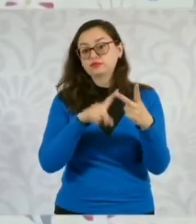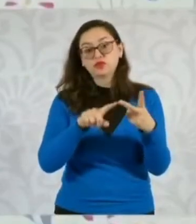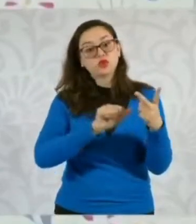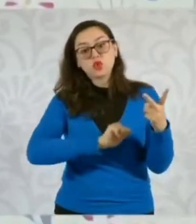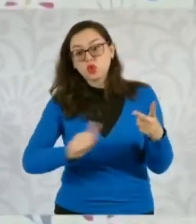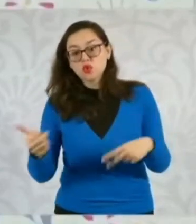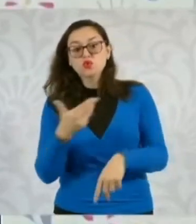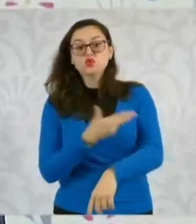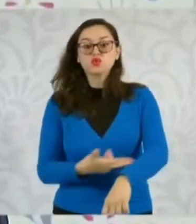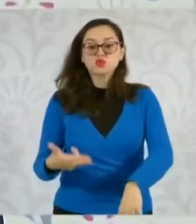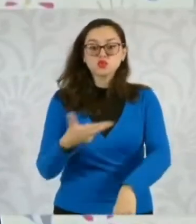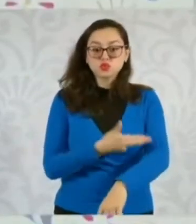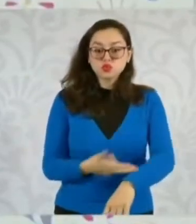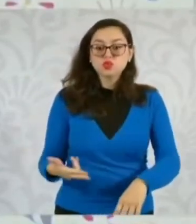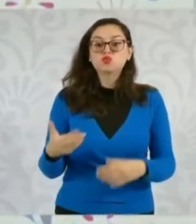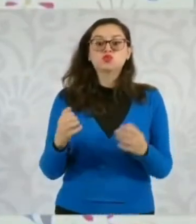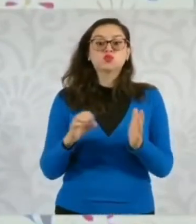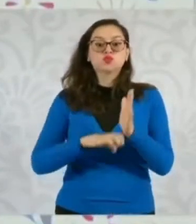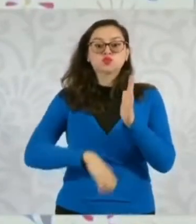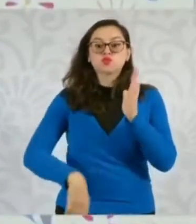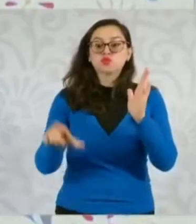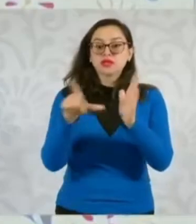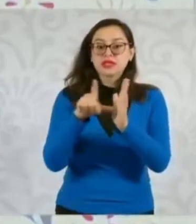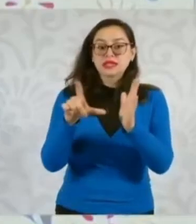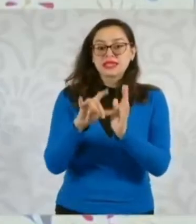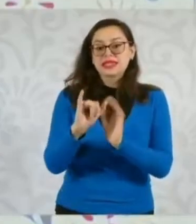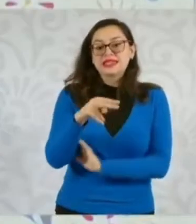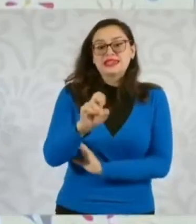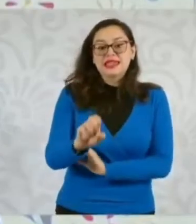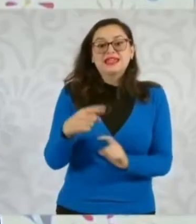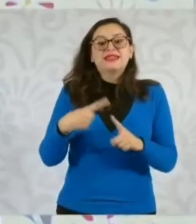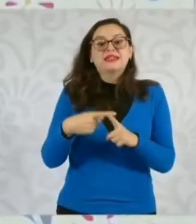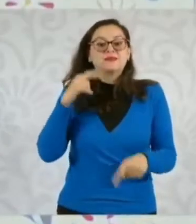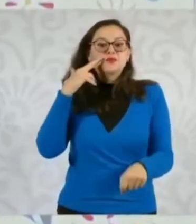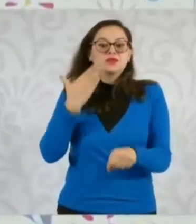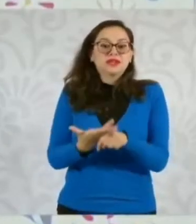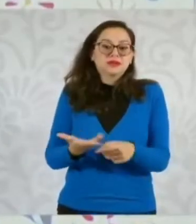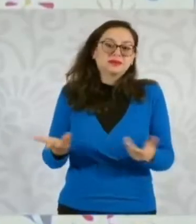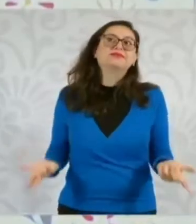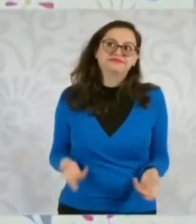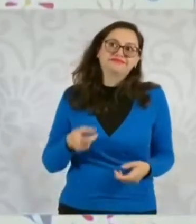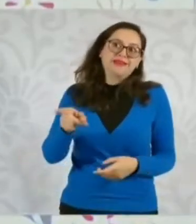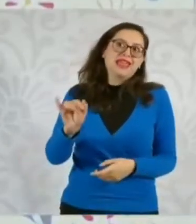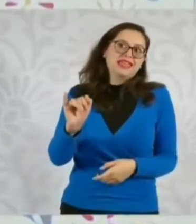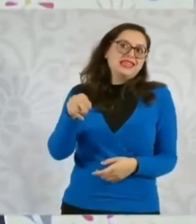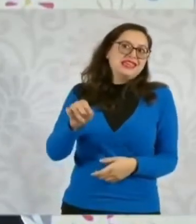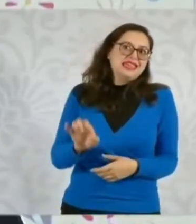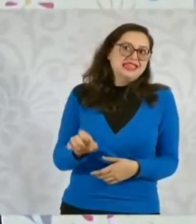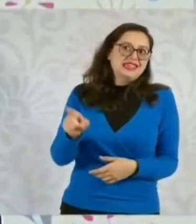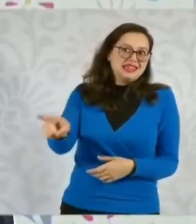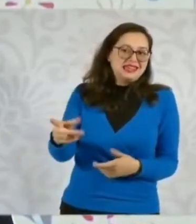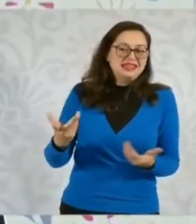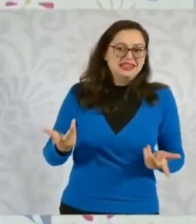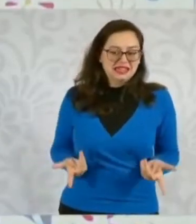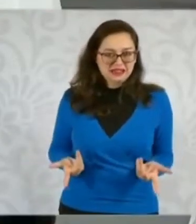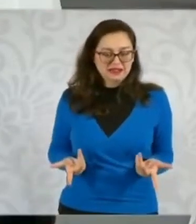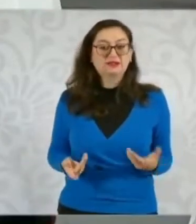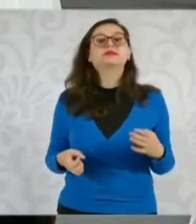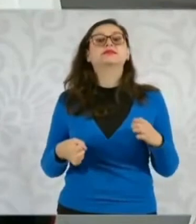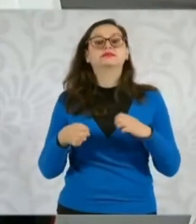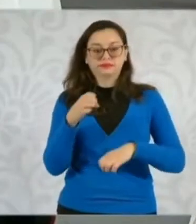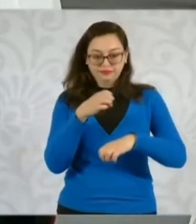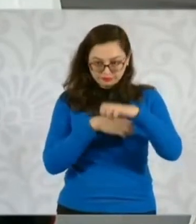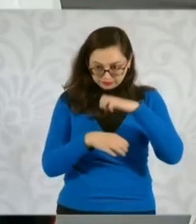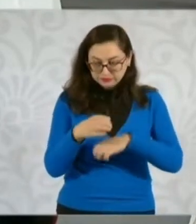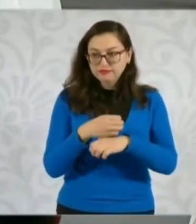ejemplo, la emisión de la credencial de elector, pues tiene que ver con el Instituto Nacional Electoral y el consulado facilita el